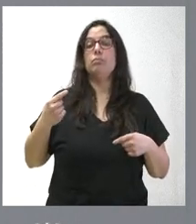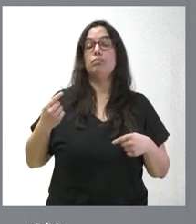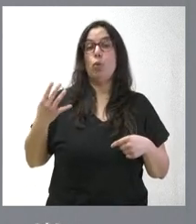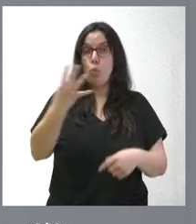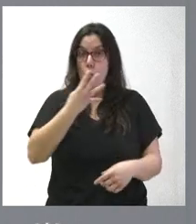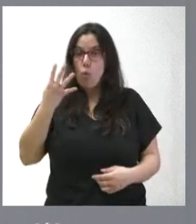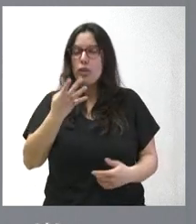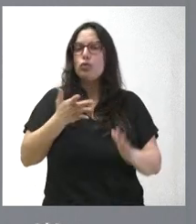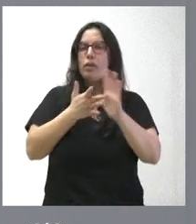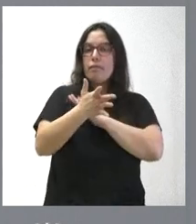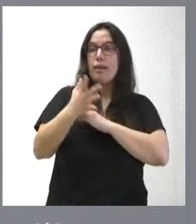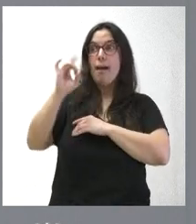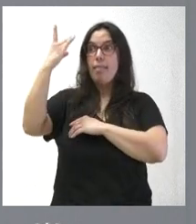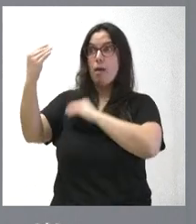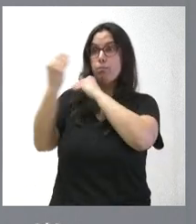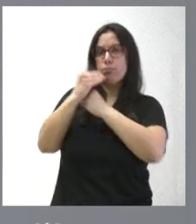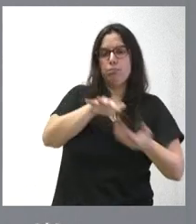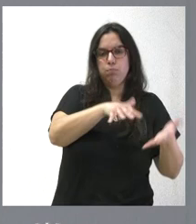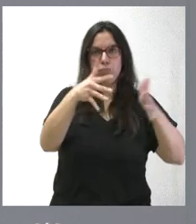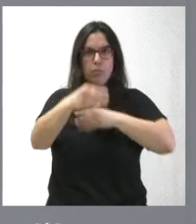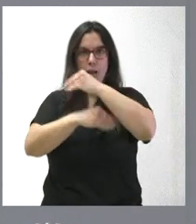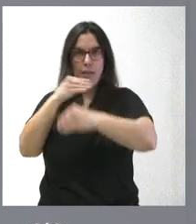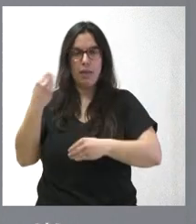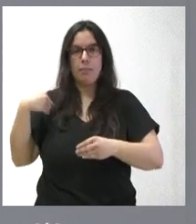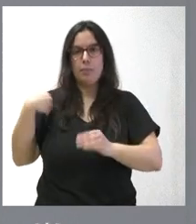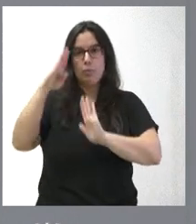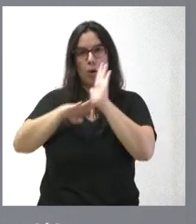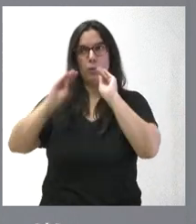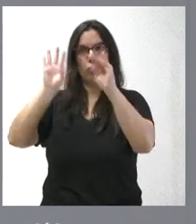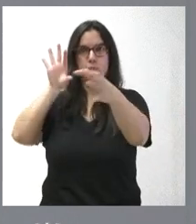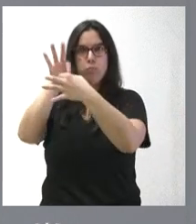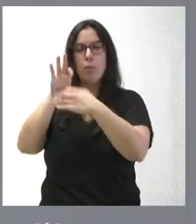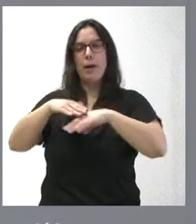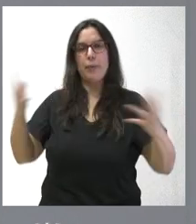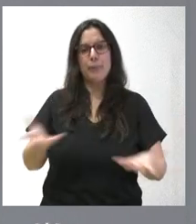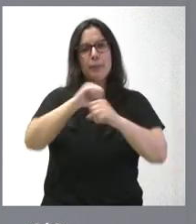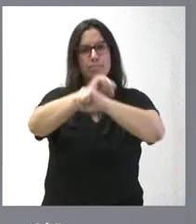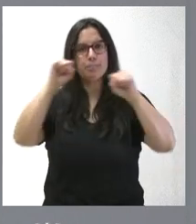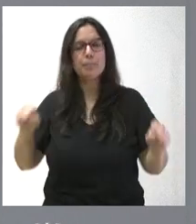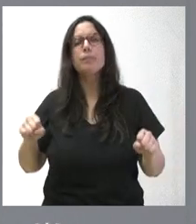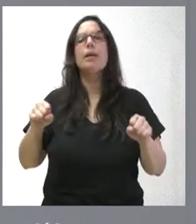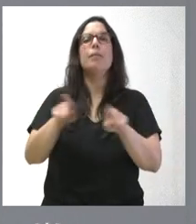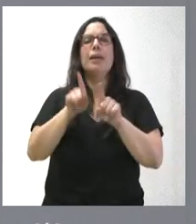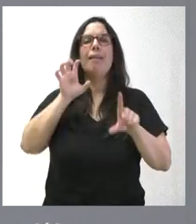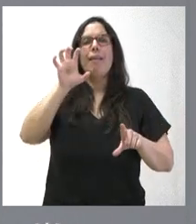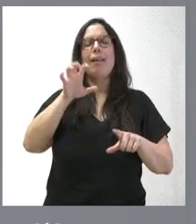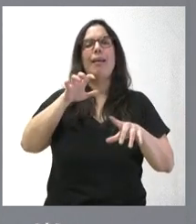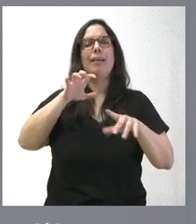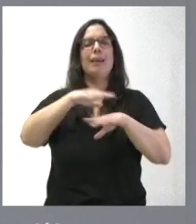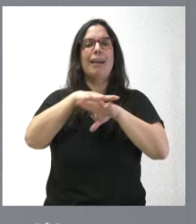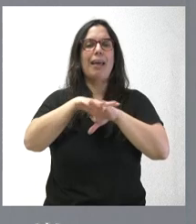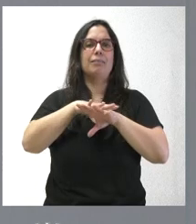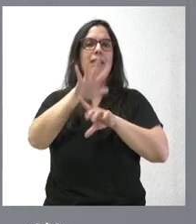esta iniciativa dentro del programa RETECH de la Unión Europea para impulsar y fortalecer el ecosistema nacional de ciberseguridad